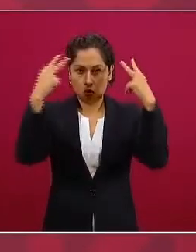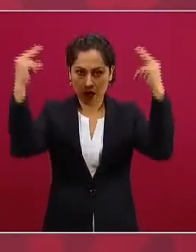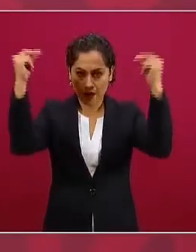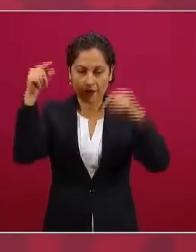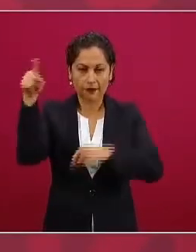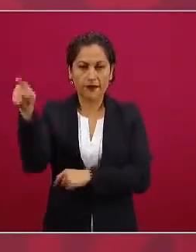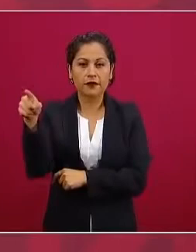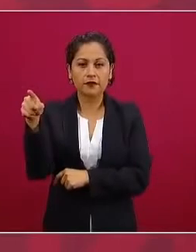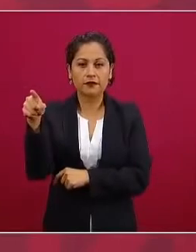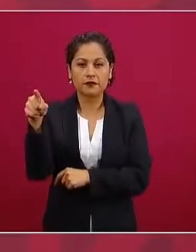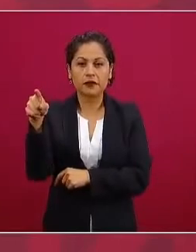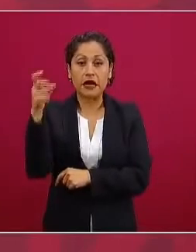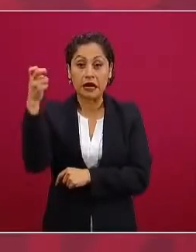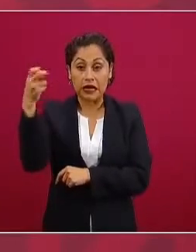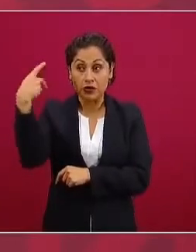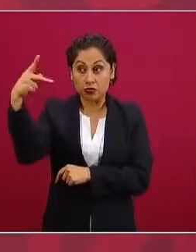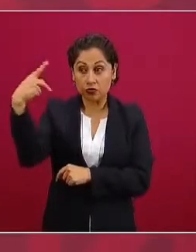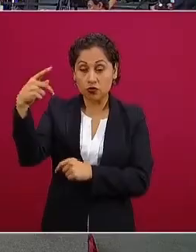a conseguir